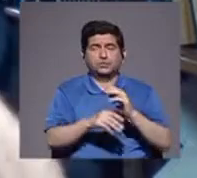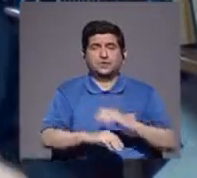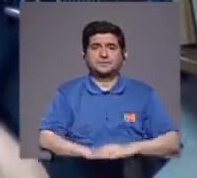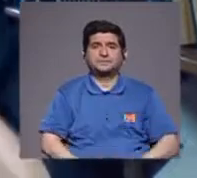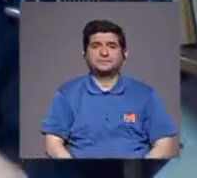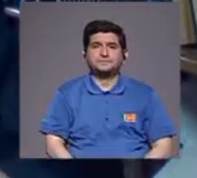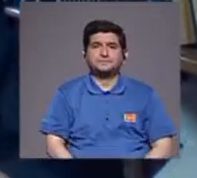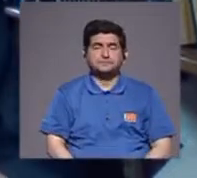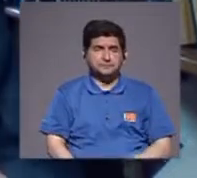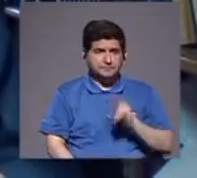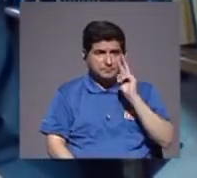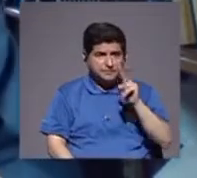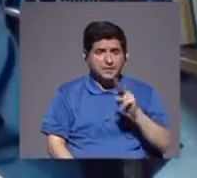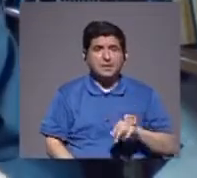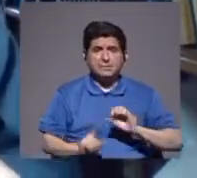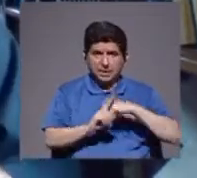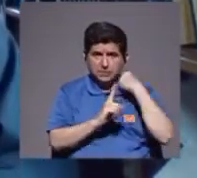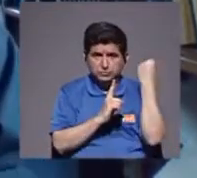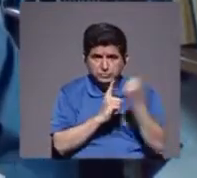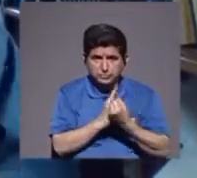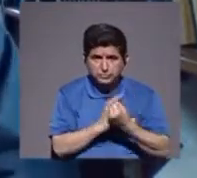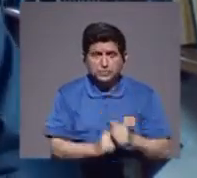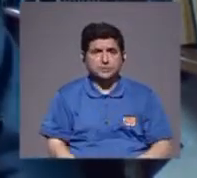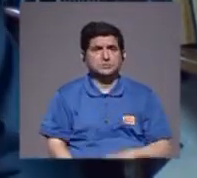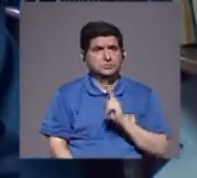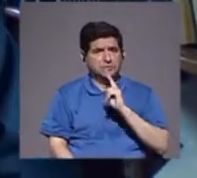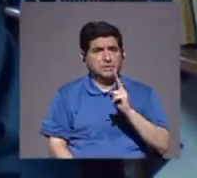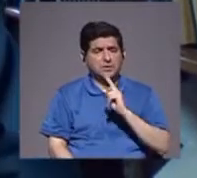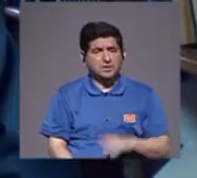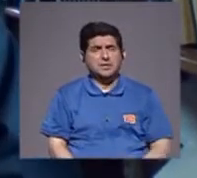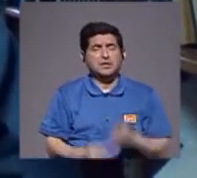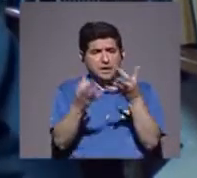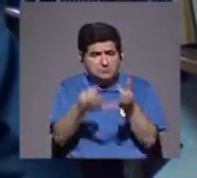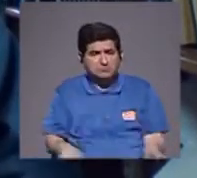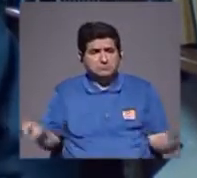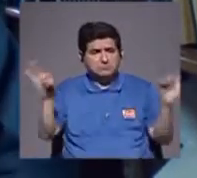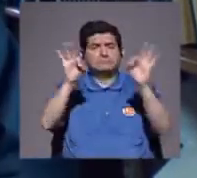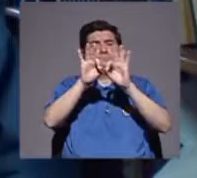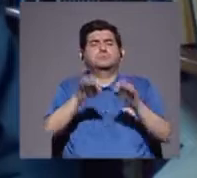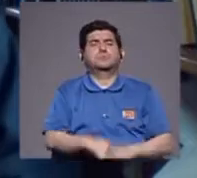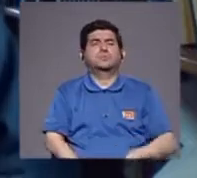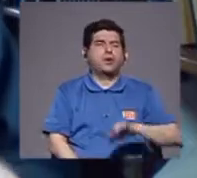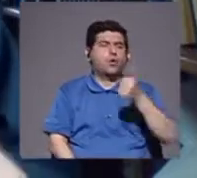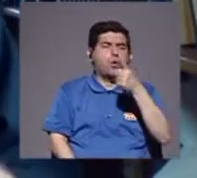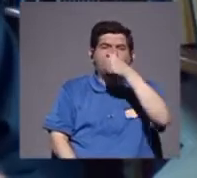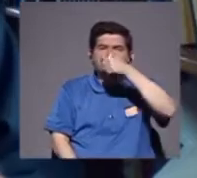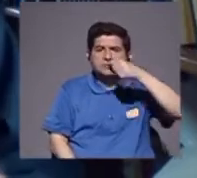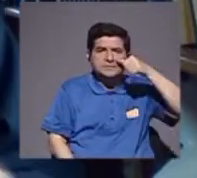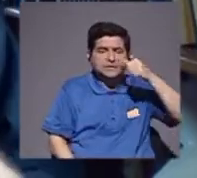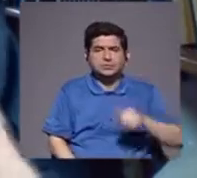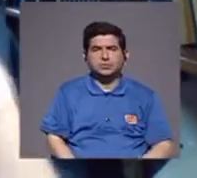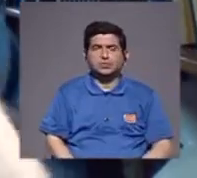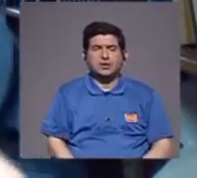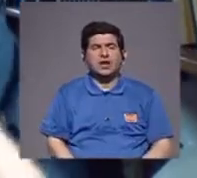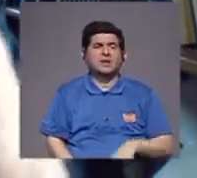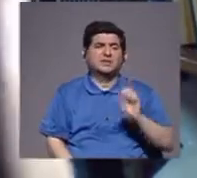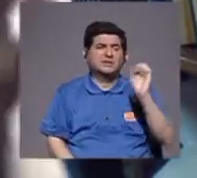entonces, vemos que ese factor, es realmente, el factor importante, las otras drogas, son, sí,